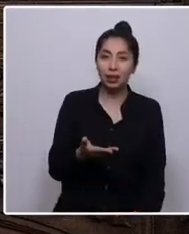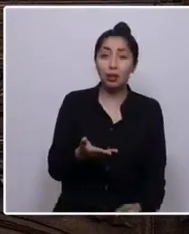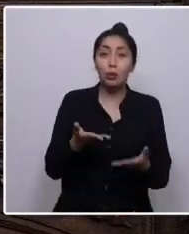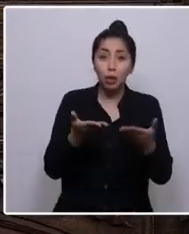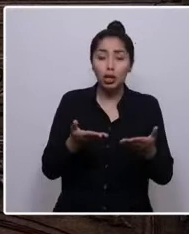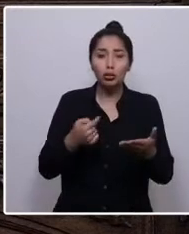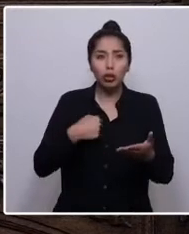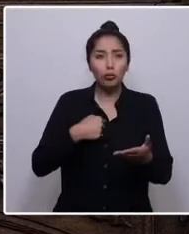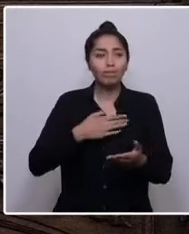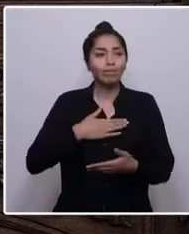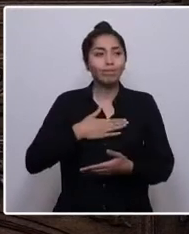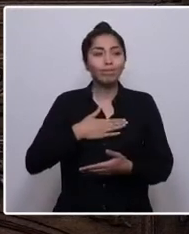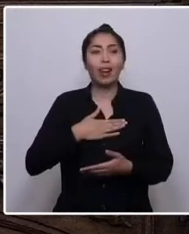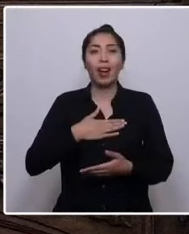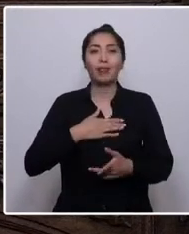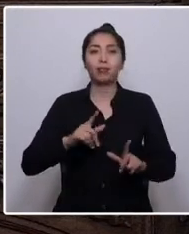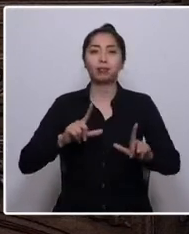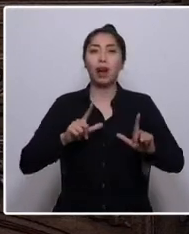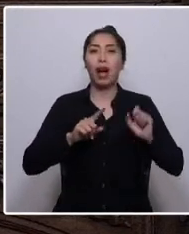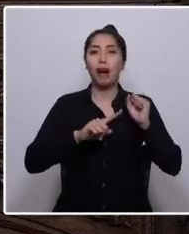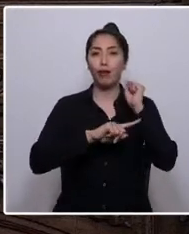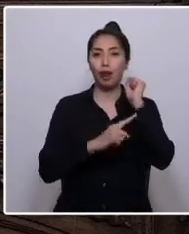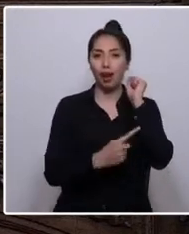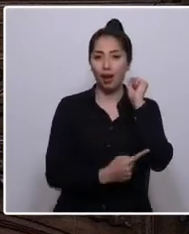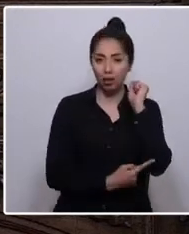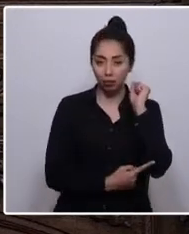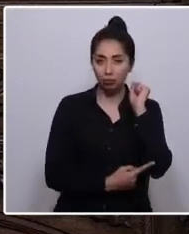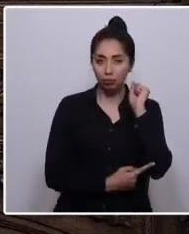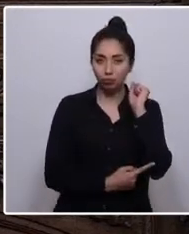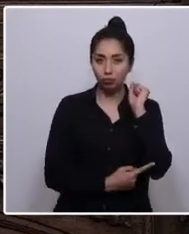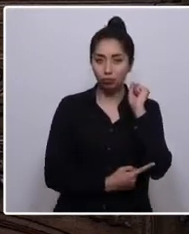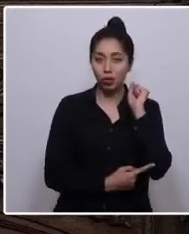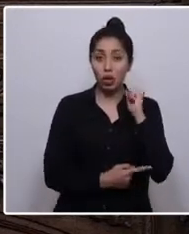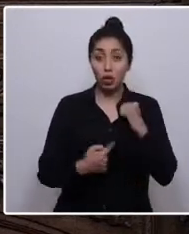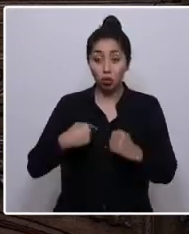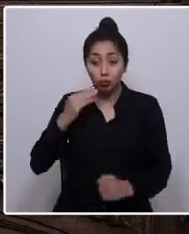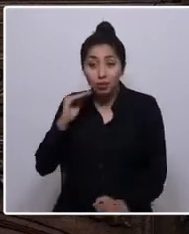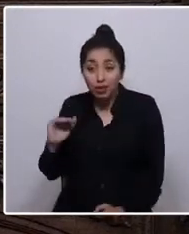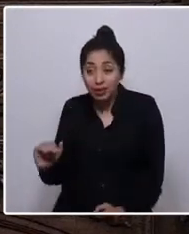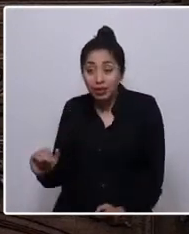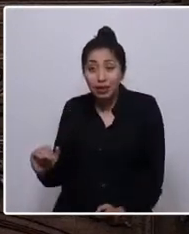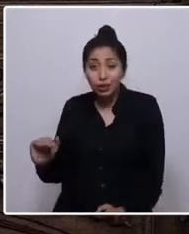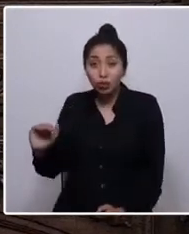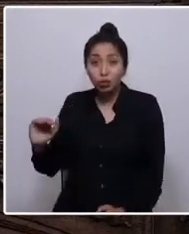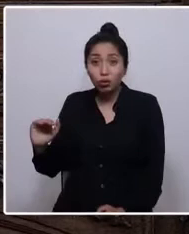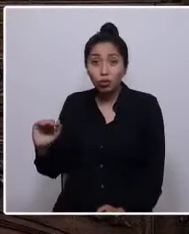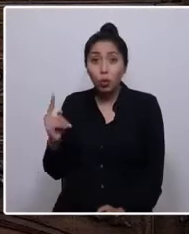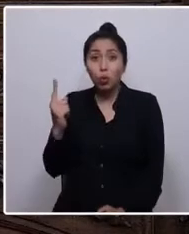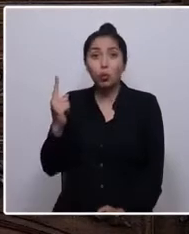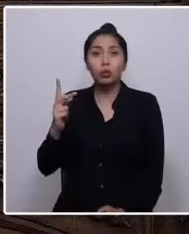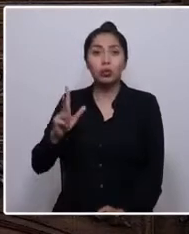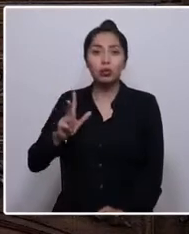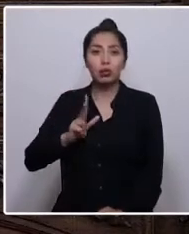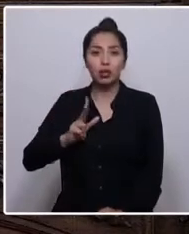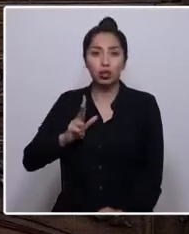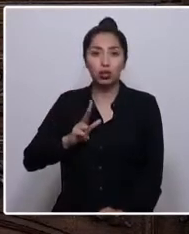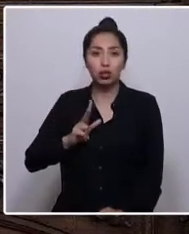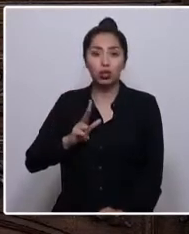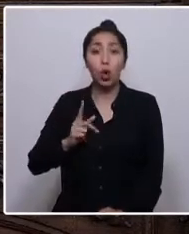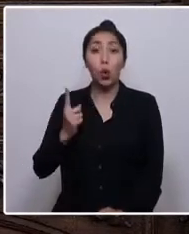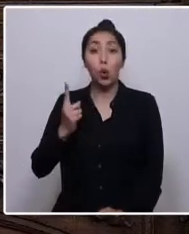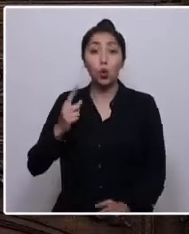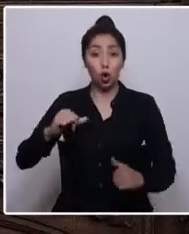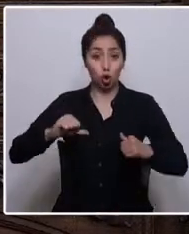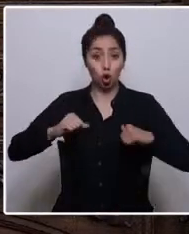abogado. Desde niño he tenido solo un señor, a un joven que a los